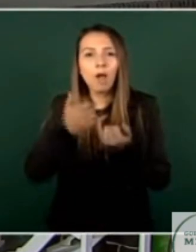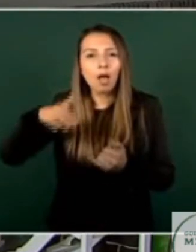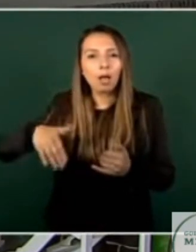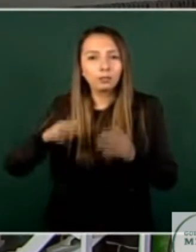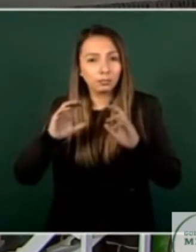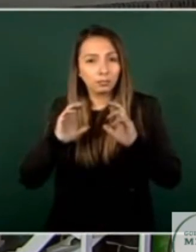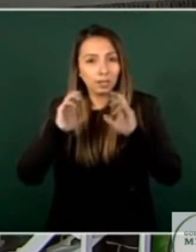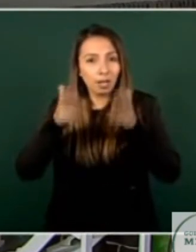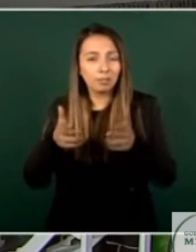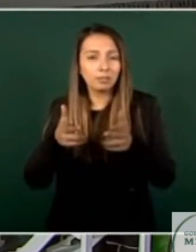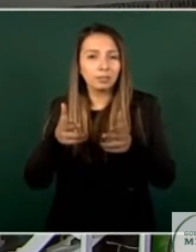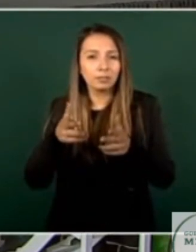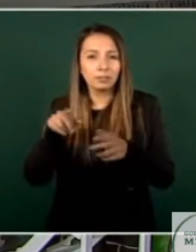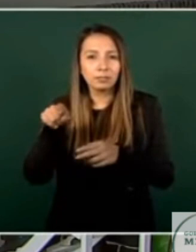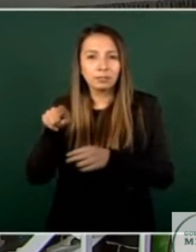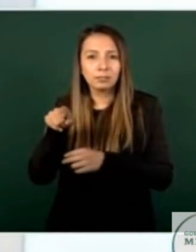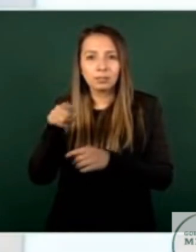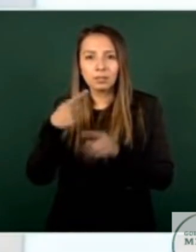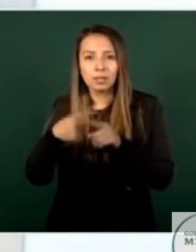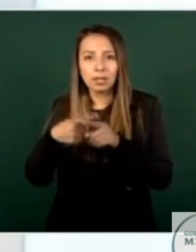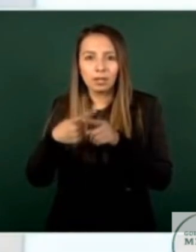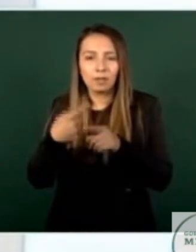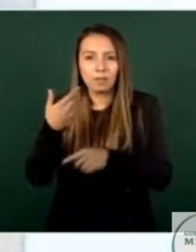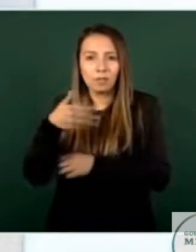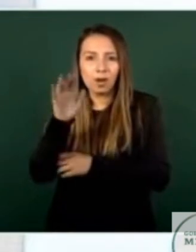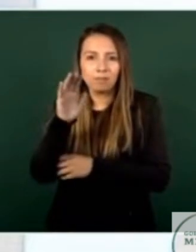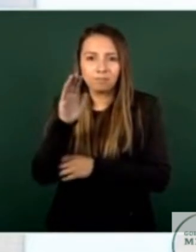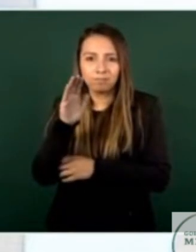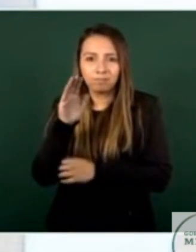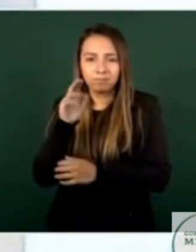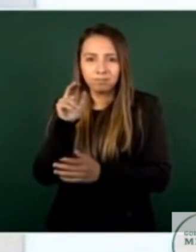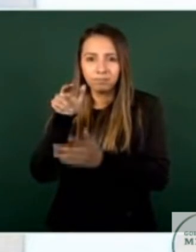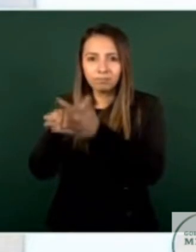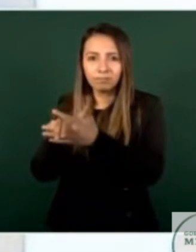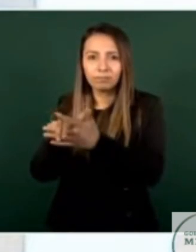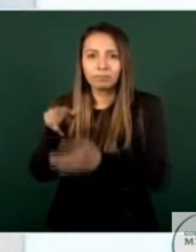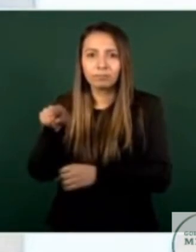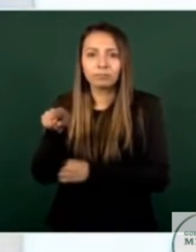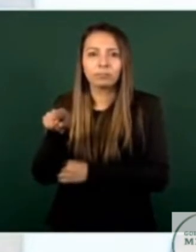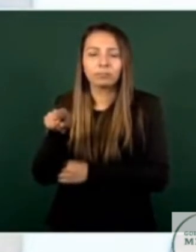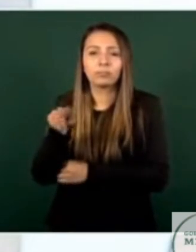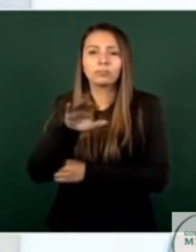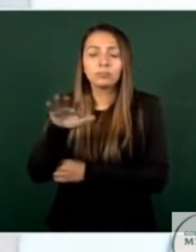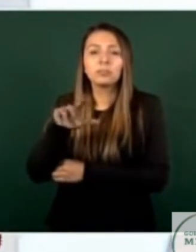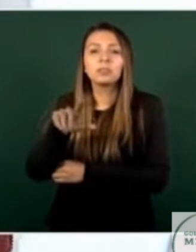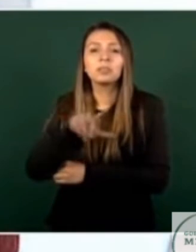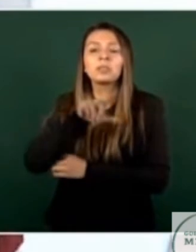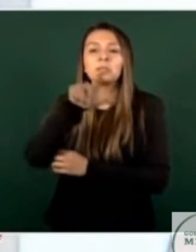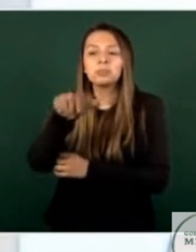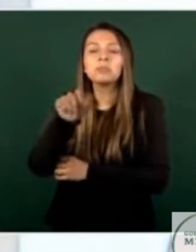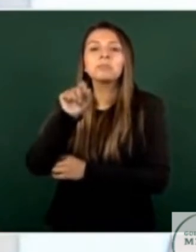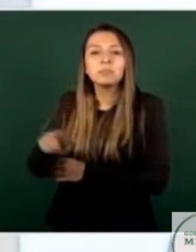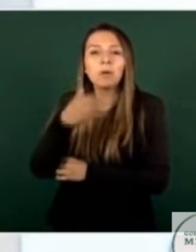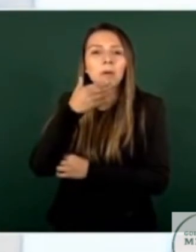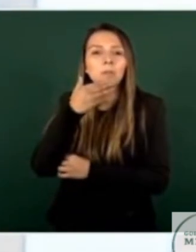uno de los asesinos fue asesinado a su vez posteriormente por lo cual ya no se pudo